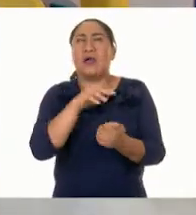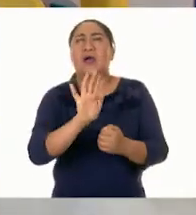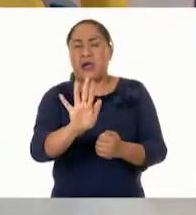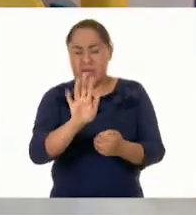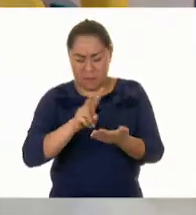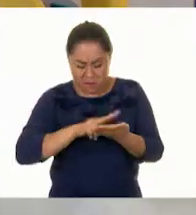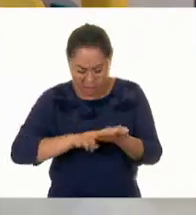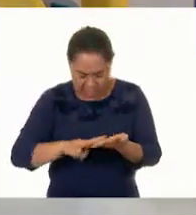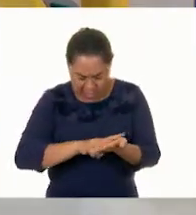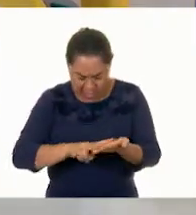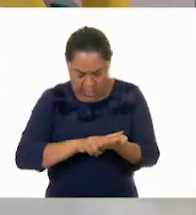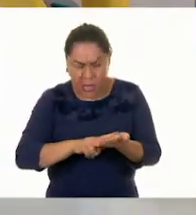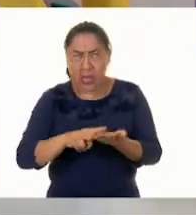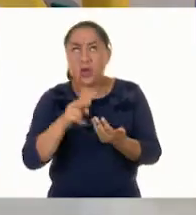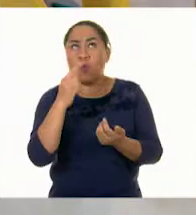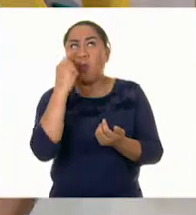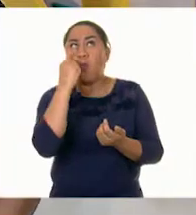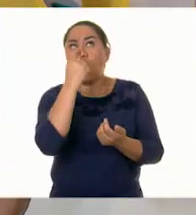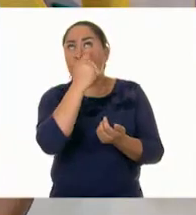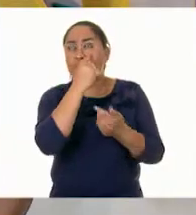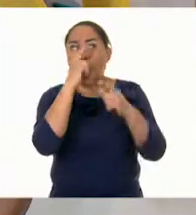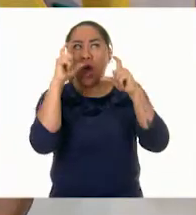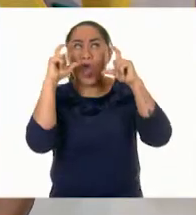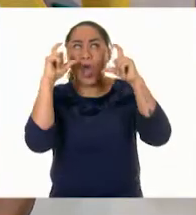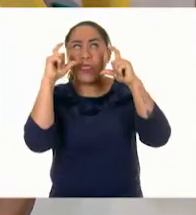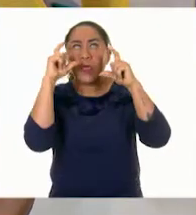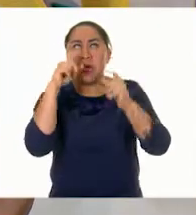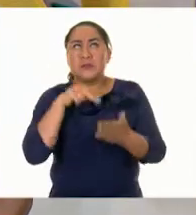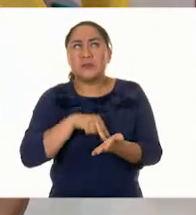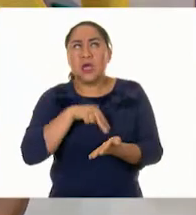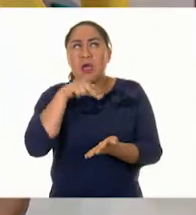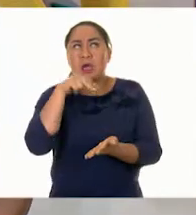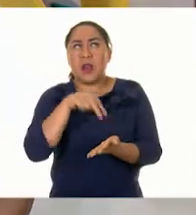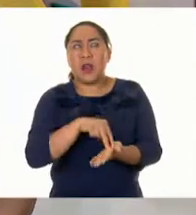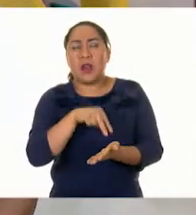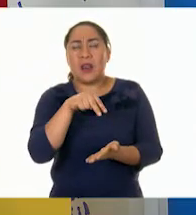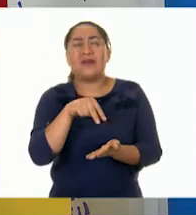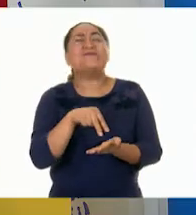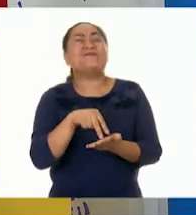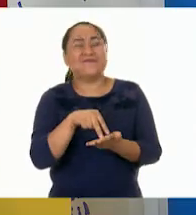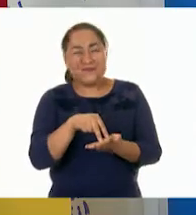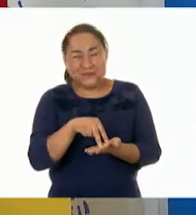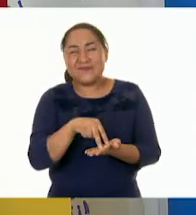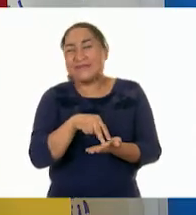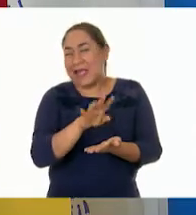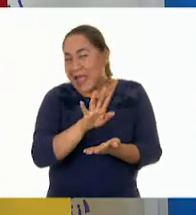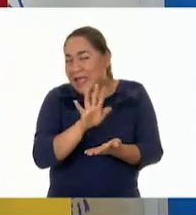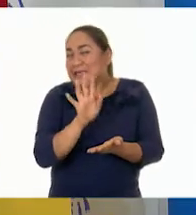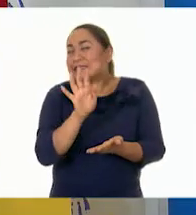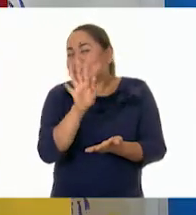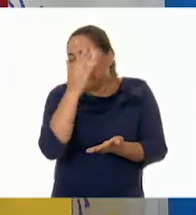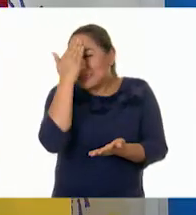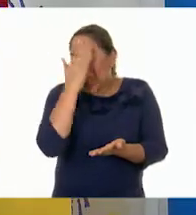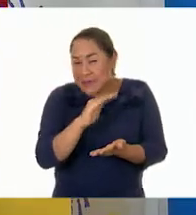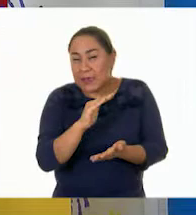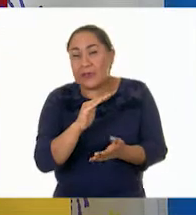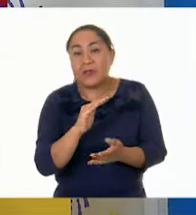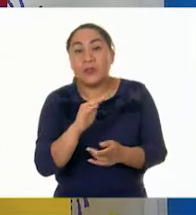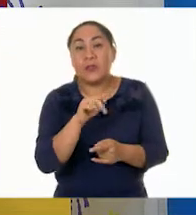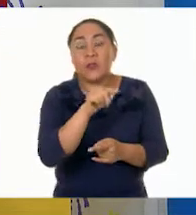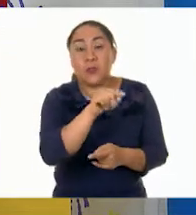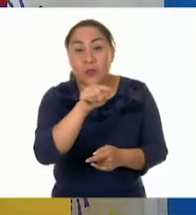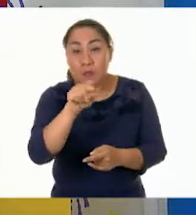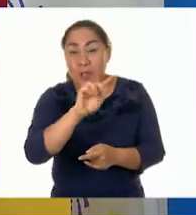grandes y saltitos. Creo que ya se van acercando. Ustedes en casa ya saben quién es. Ya se lo están